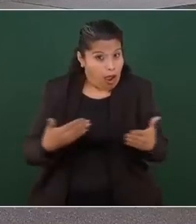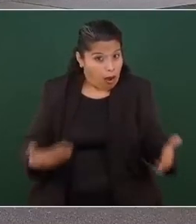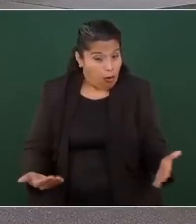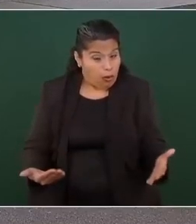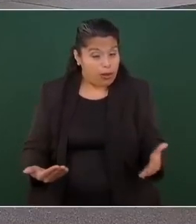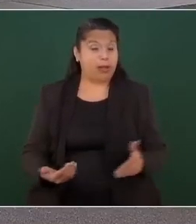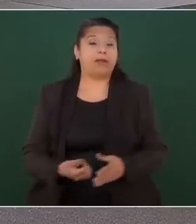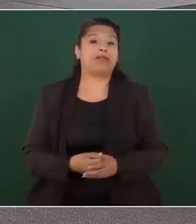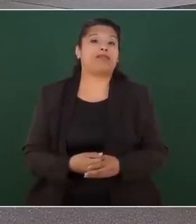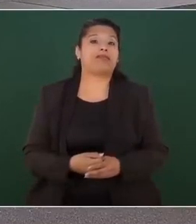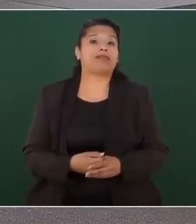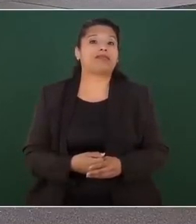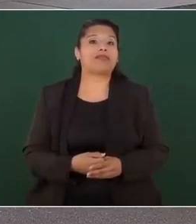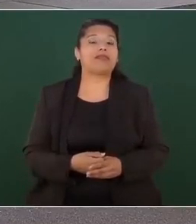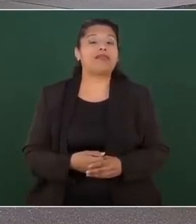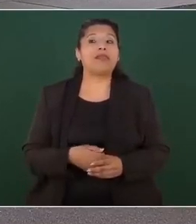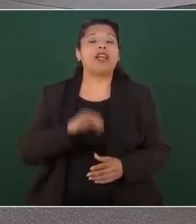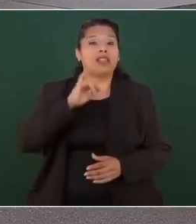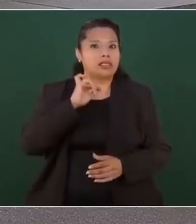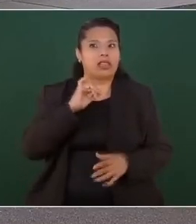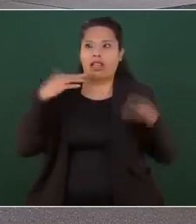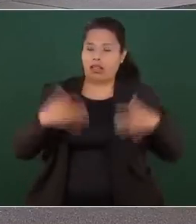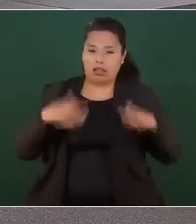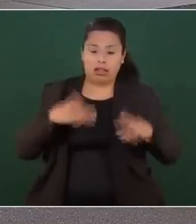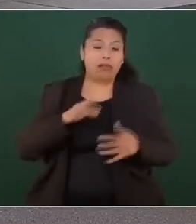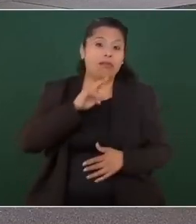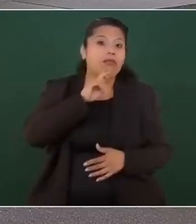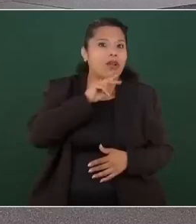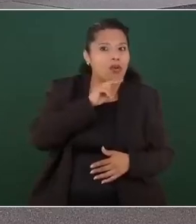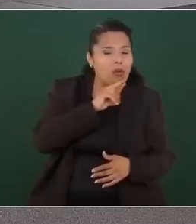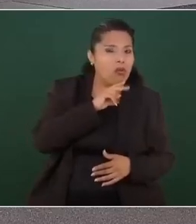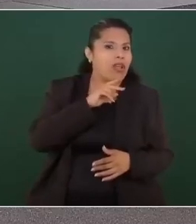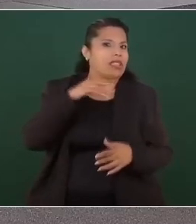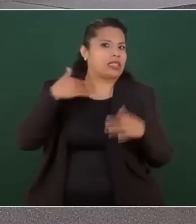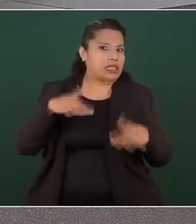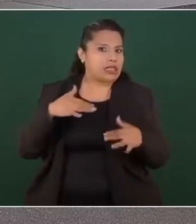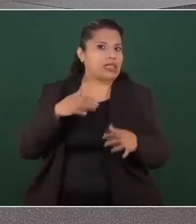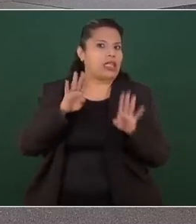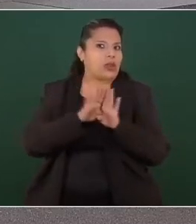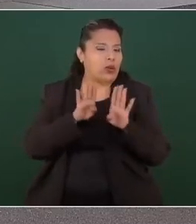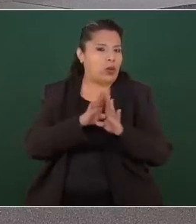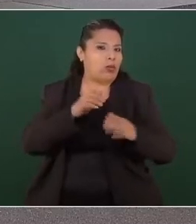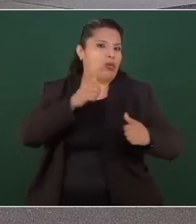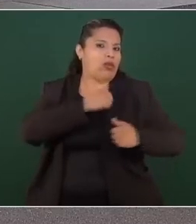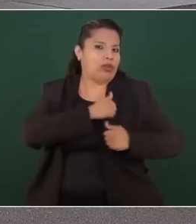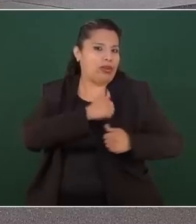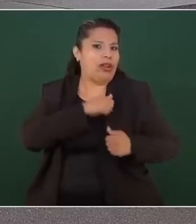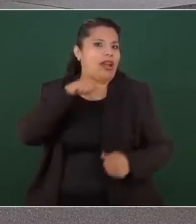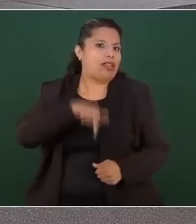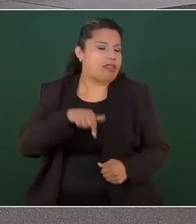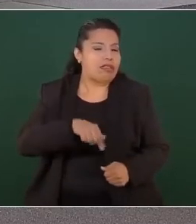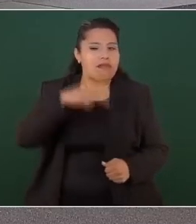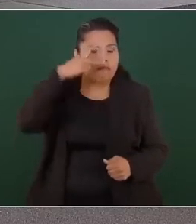muy preocupados por la militarización en México.